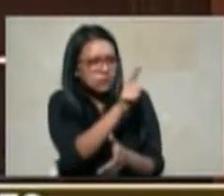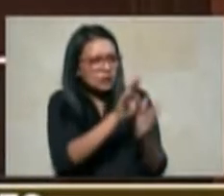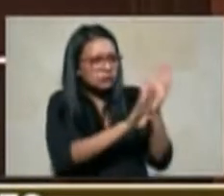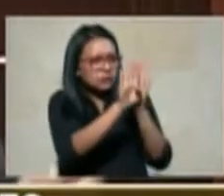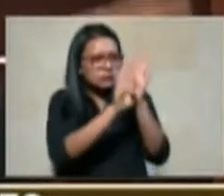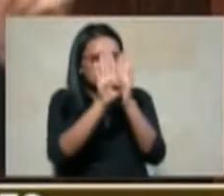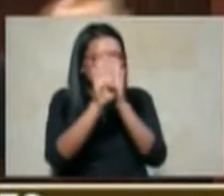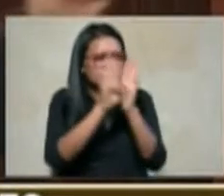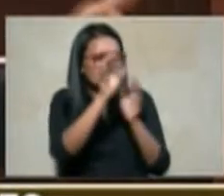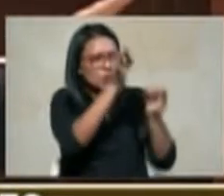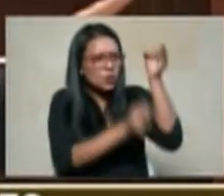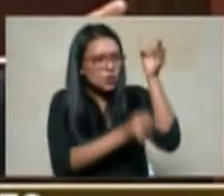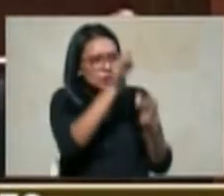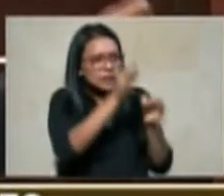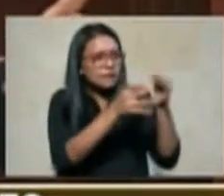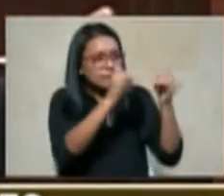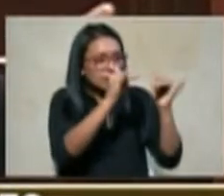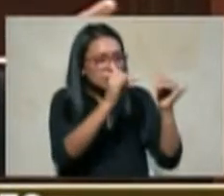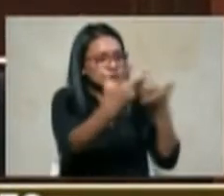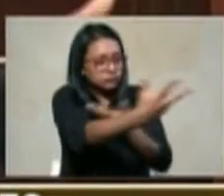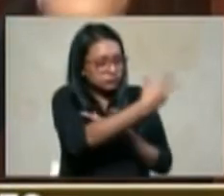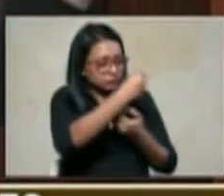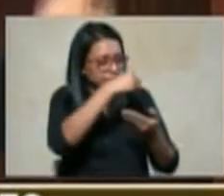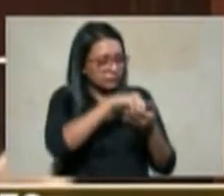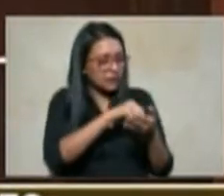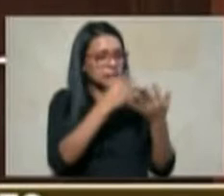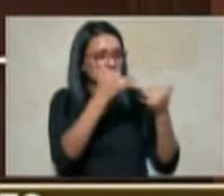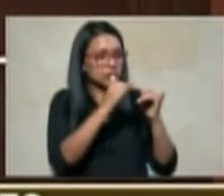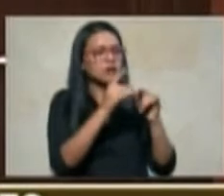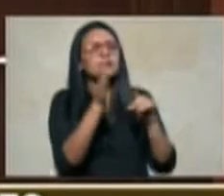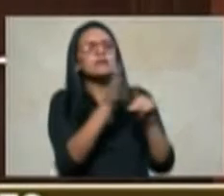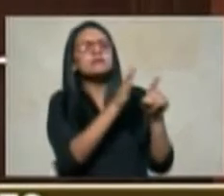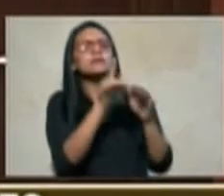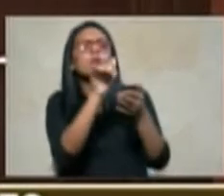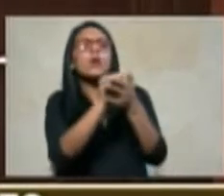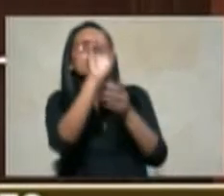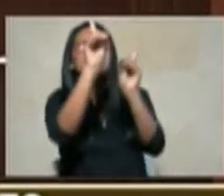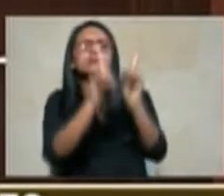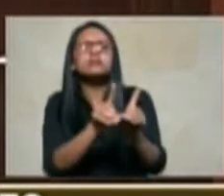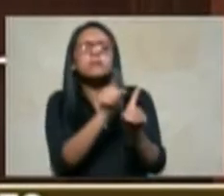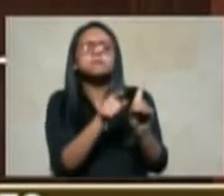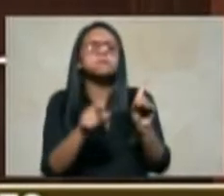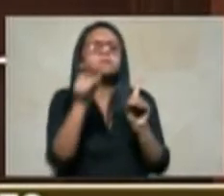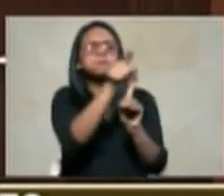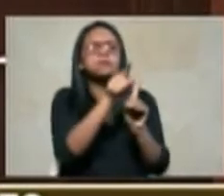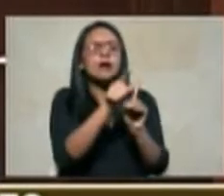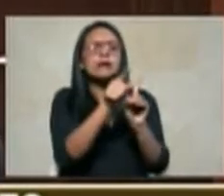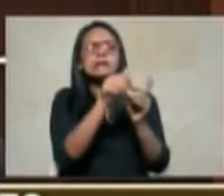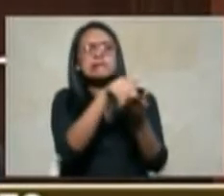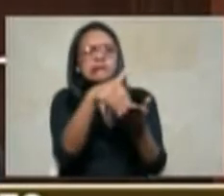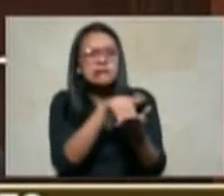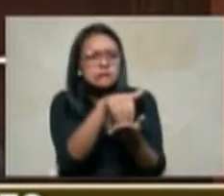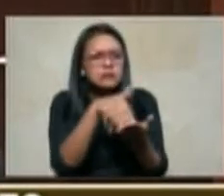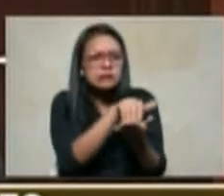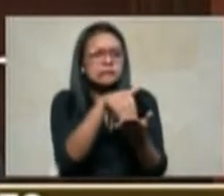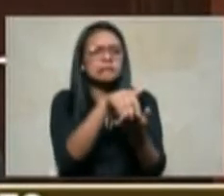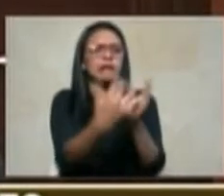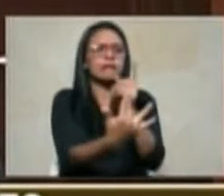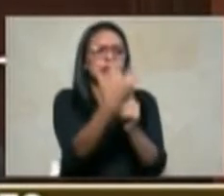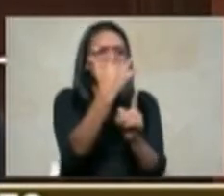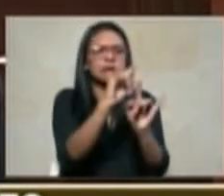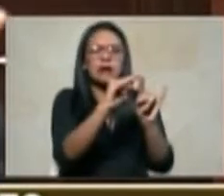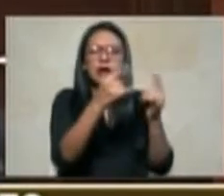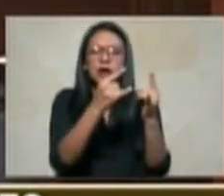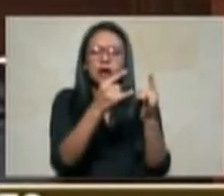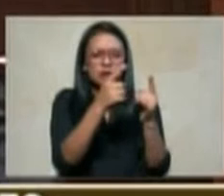cuántas terminaron con una decisión desfavorable para el reclamante